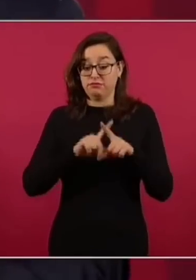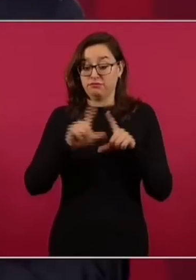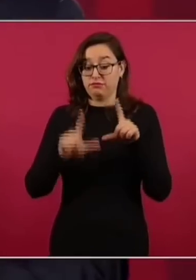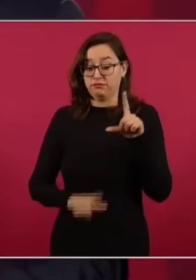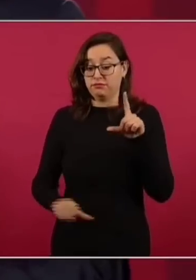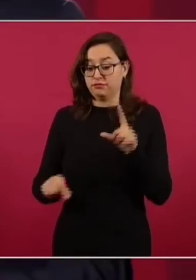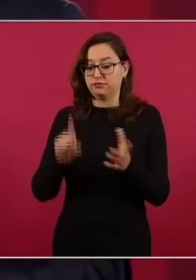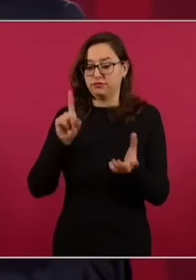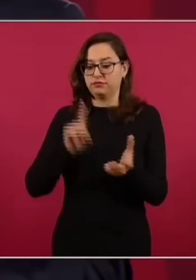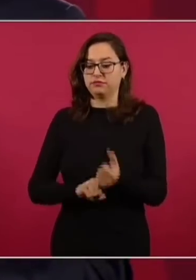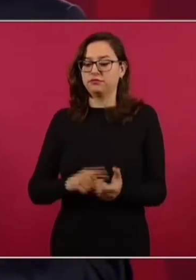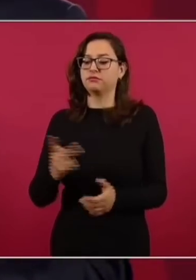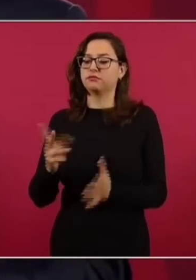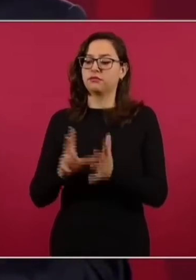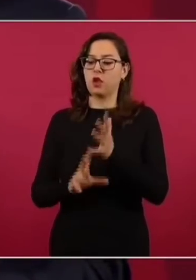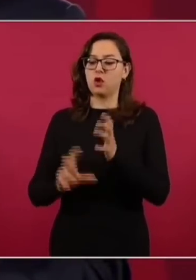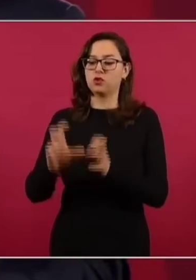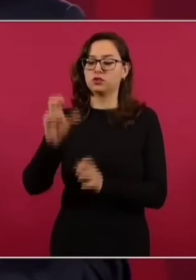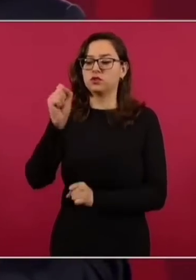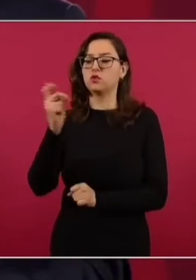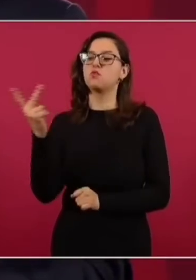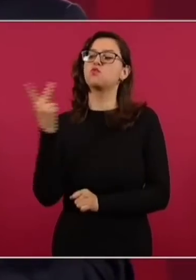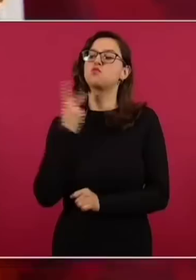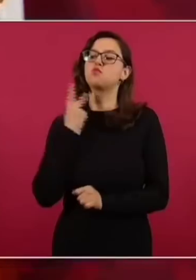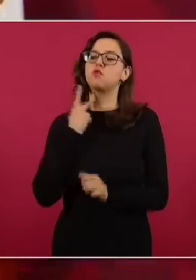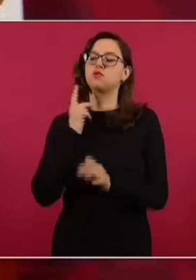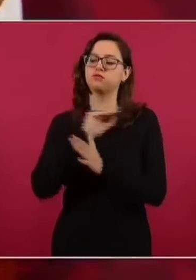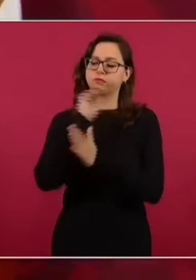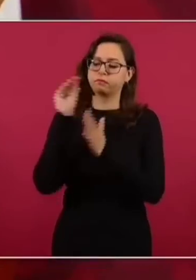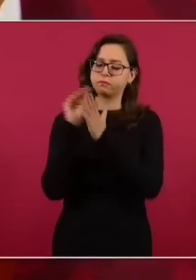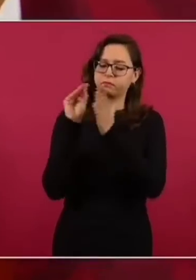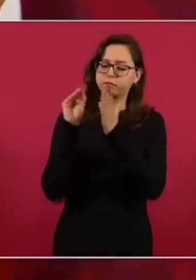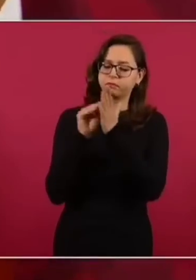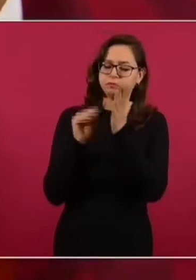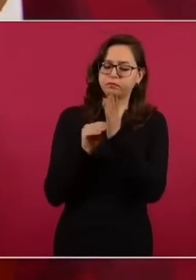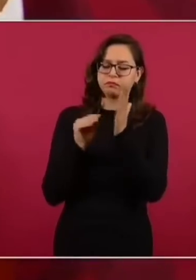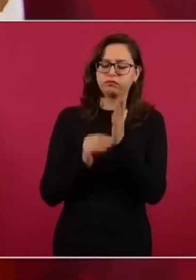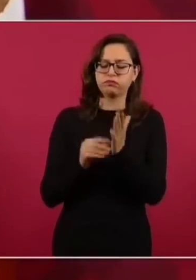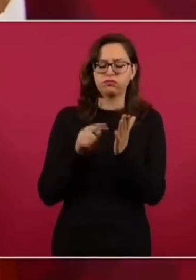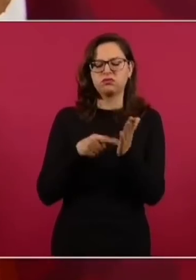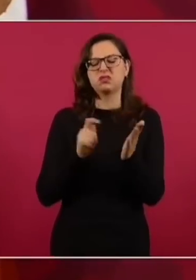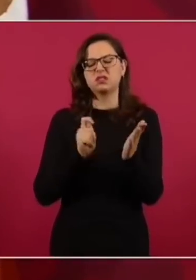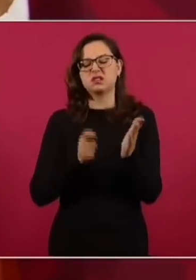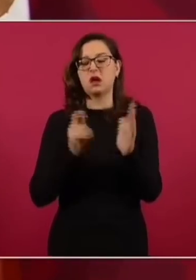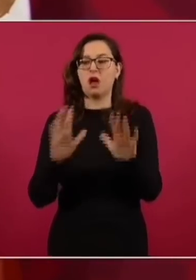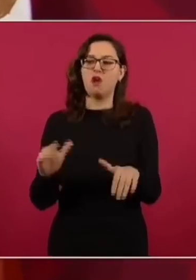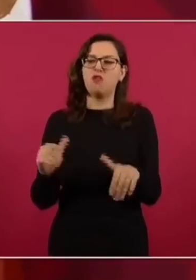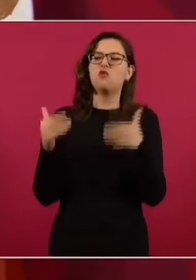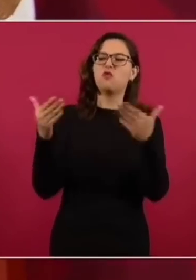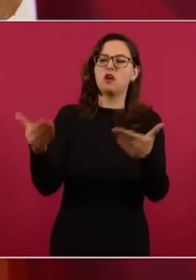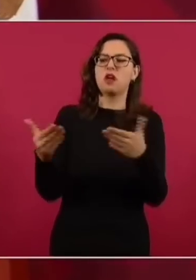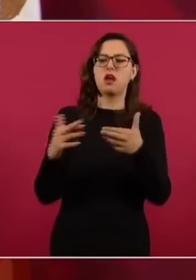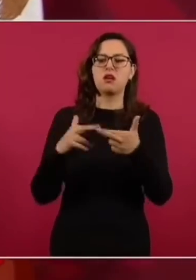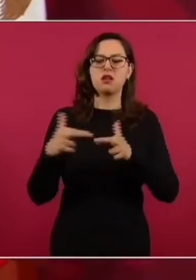lo que establece nuestra Constitución de no intervención y de autodeterminación de los pueblos, pero también